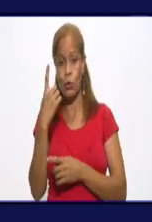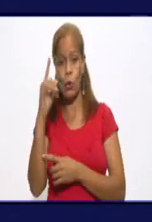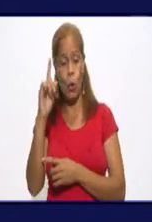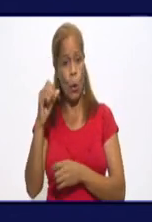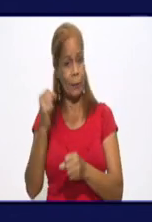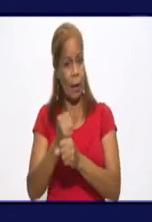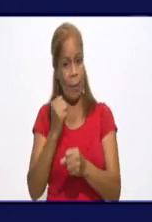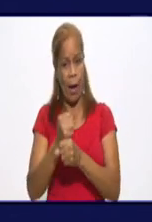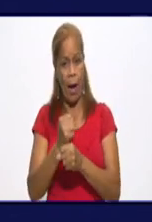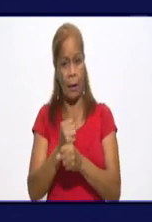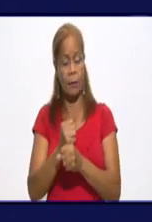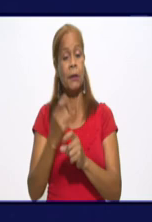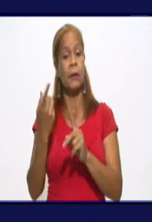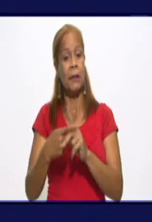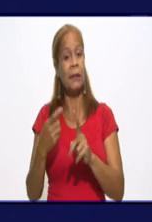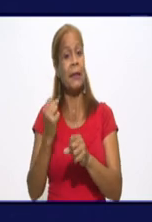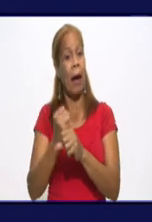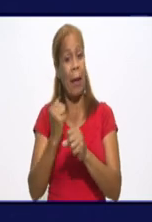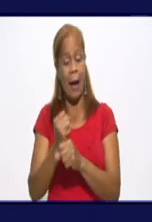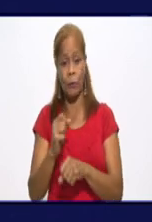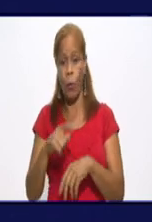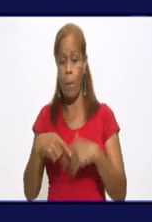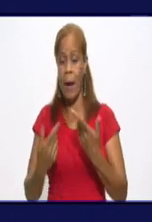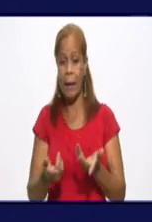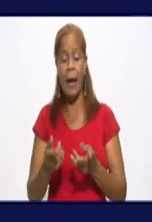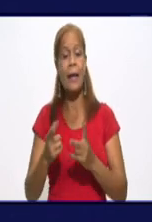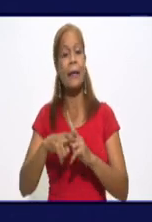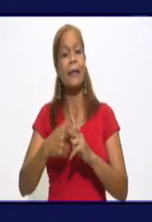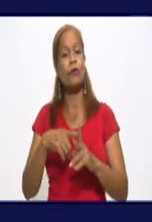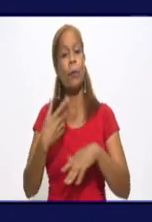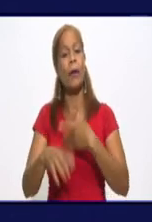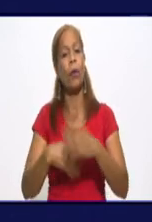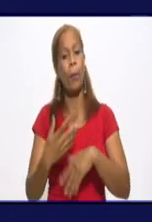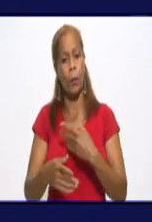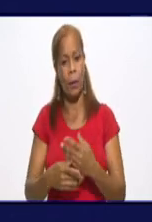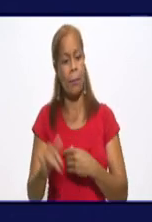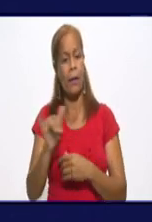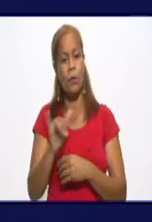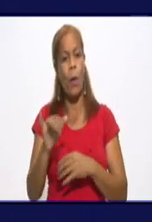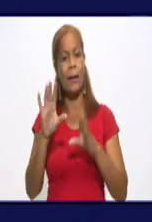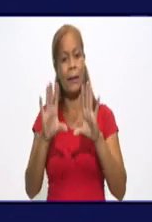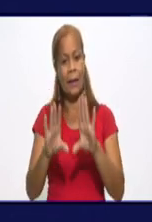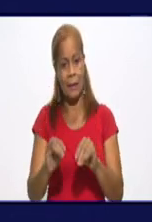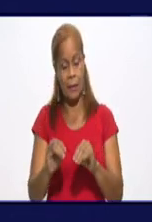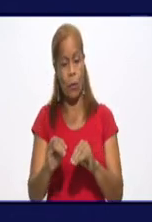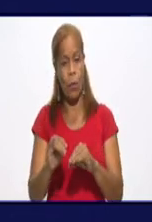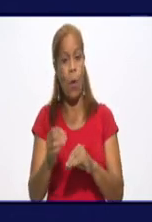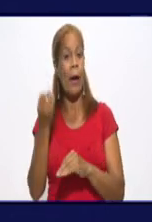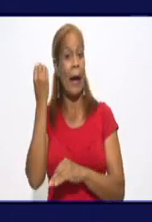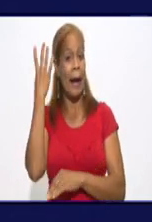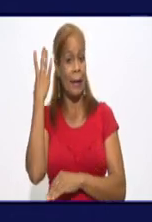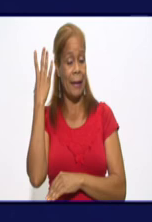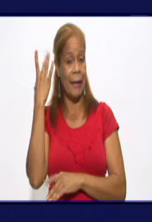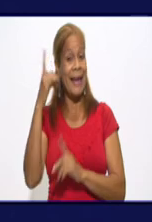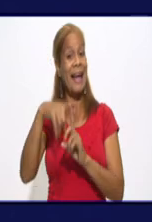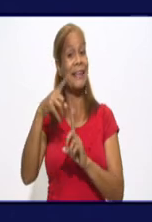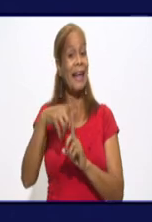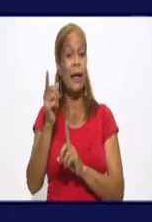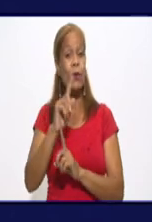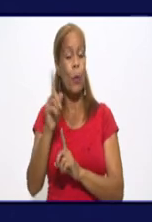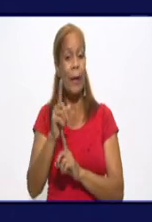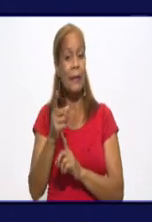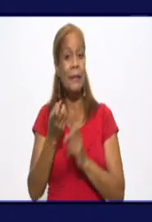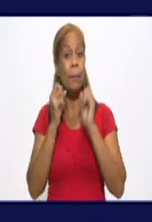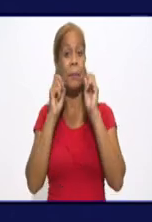estamos trabajando para solucionar los problemas. Y como dijo el presidente, la tarea no es sobrevivir, es desarrollarnos,